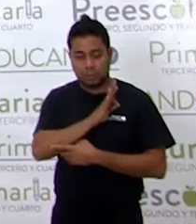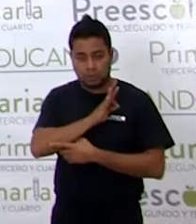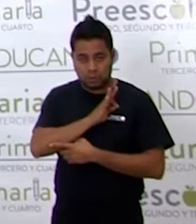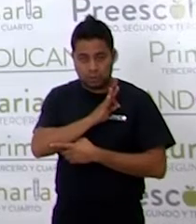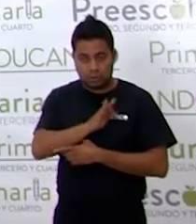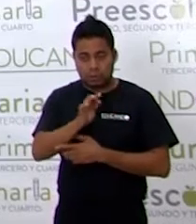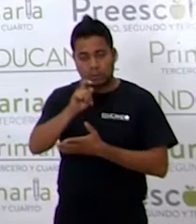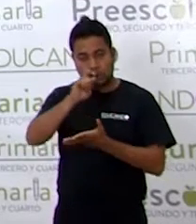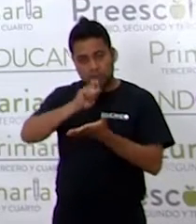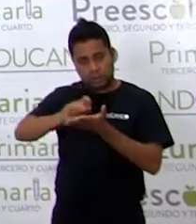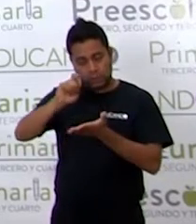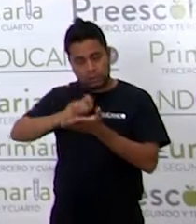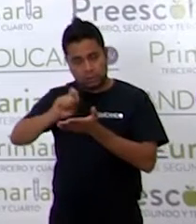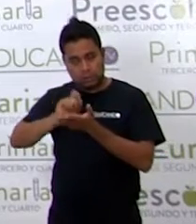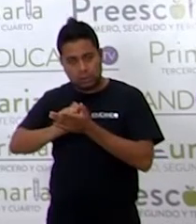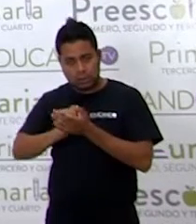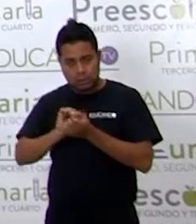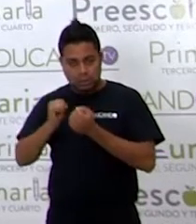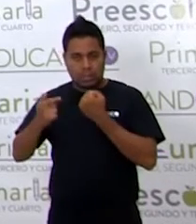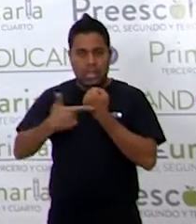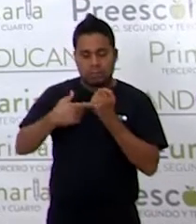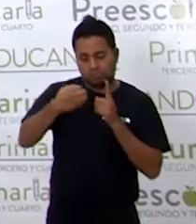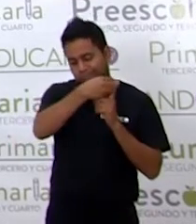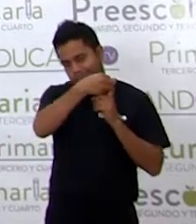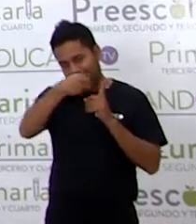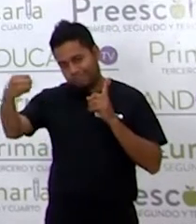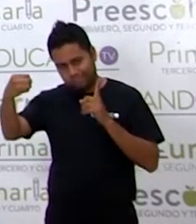poder escribir algunos enunciados.